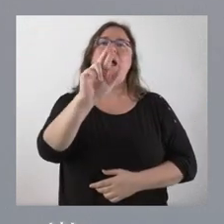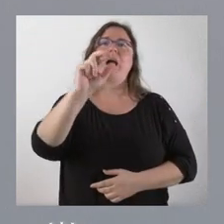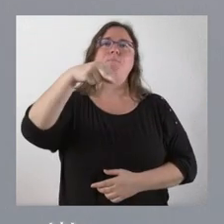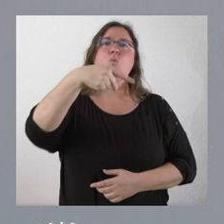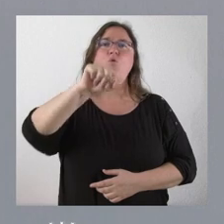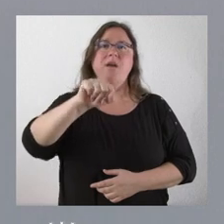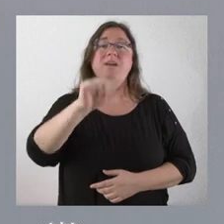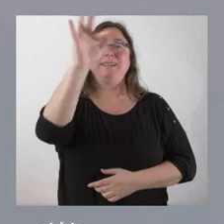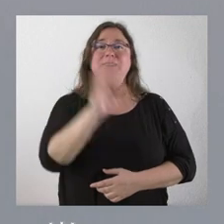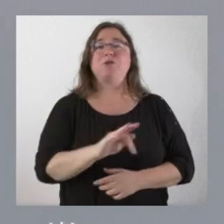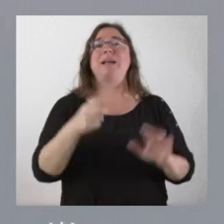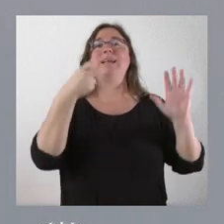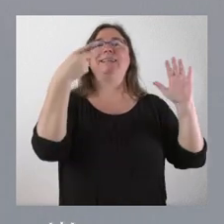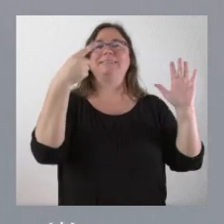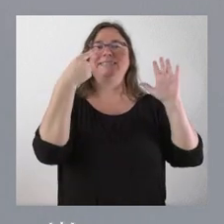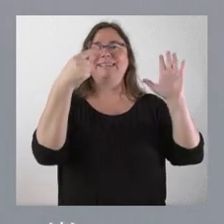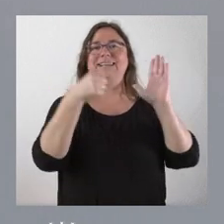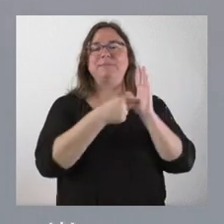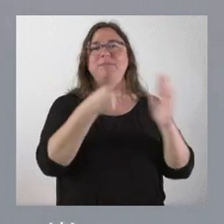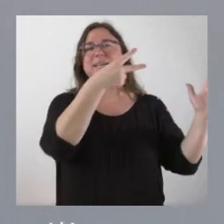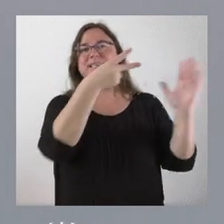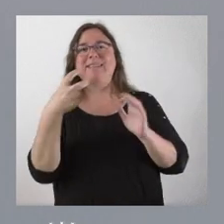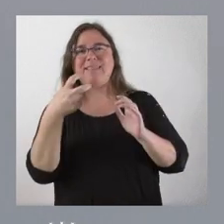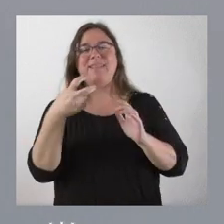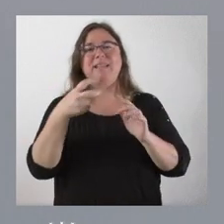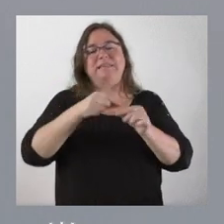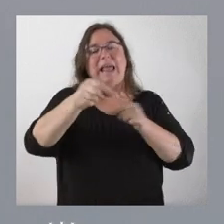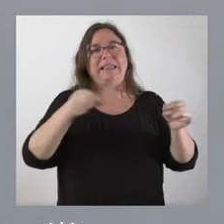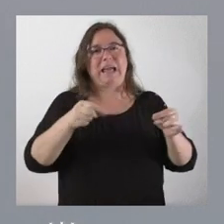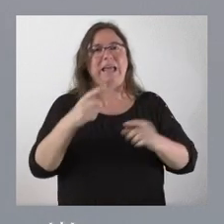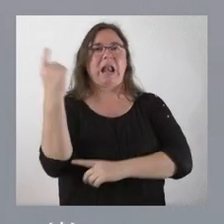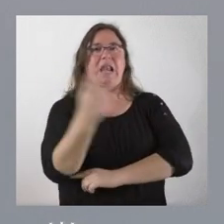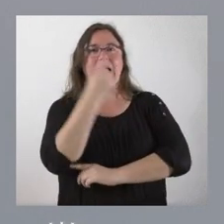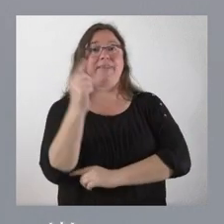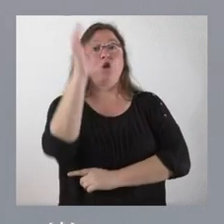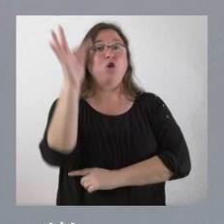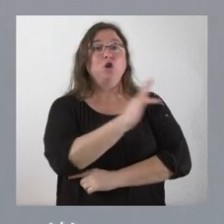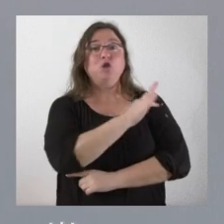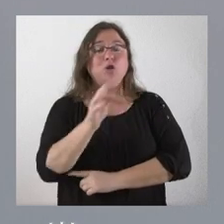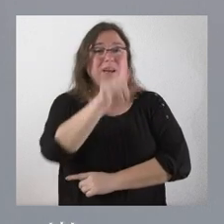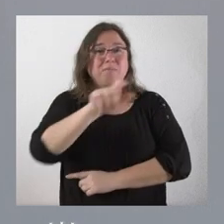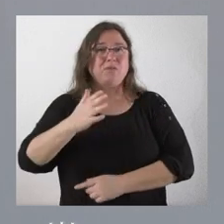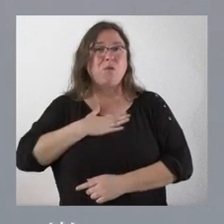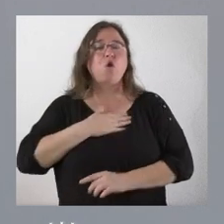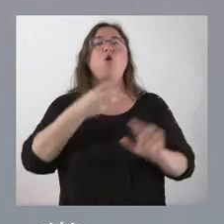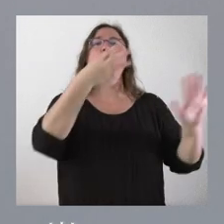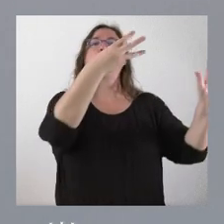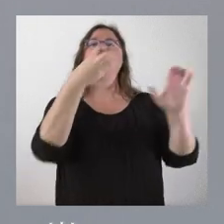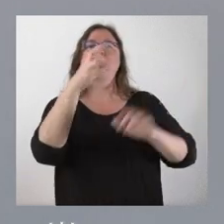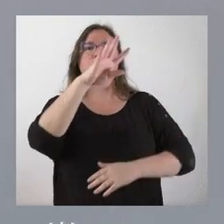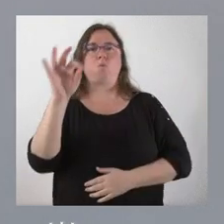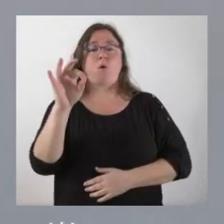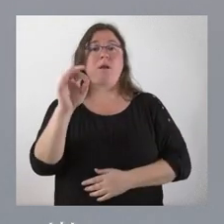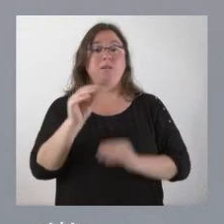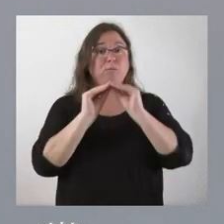.577 hectáreas de regadío, que pertenece a un total de 840 propietarios. La ejecución de estas actuaciones va